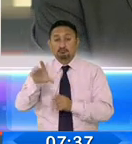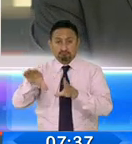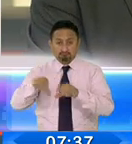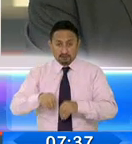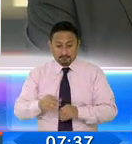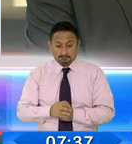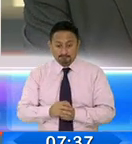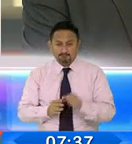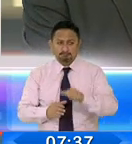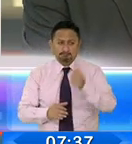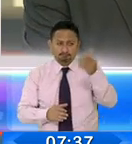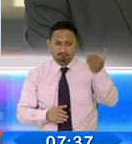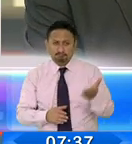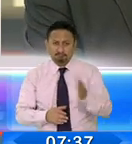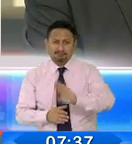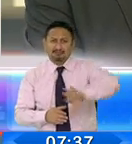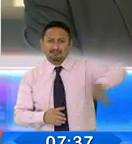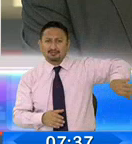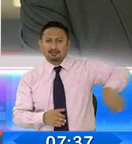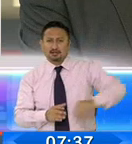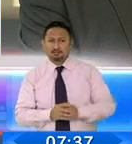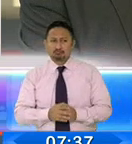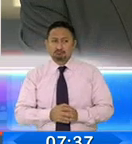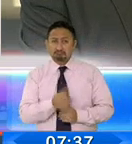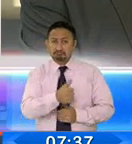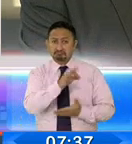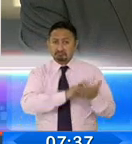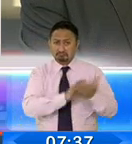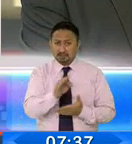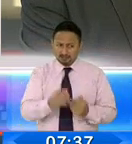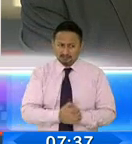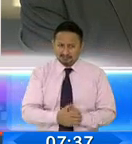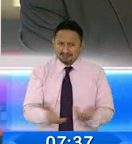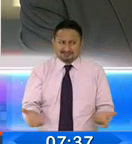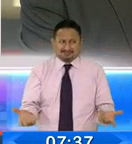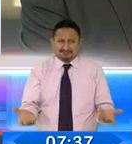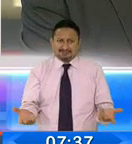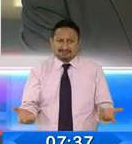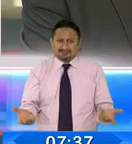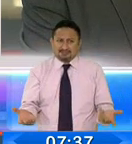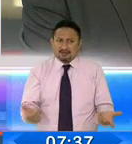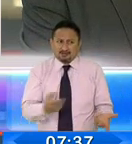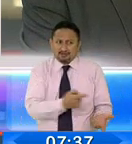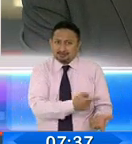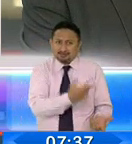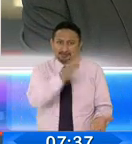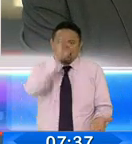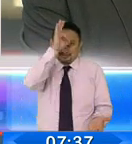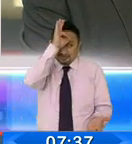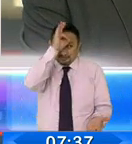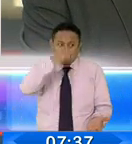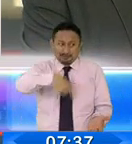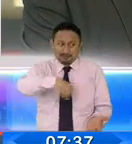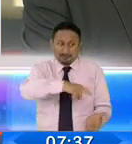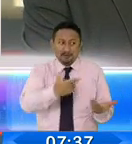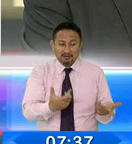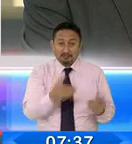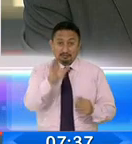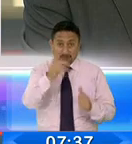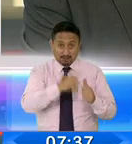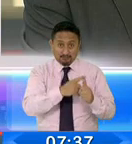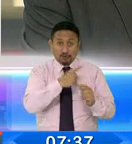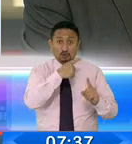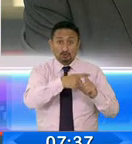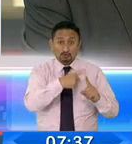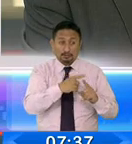las restantes dejaron porque dicen que son válidas. ¿Cómo van a ser válidas cuando no se saben sumar? Así se equivoque